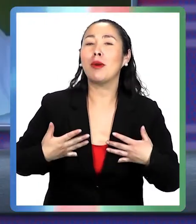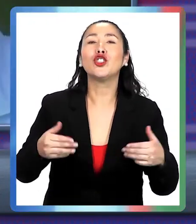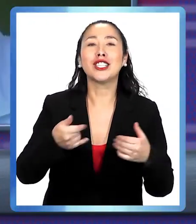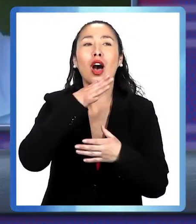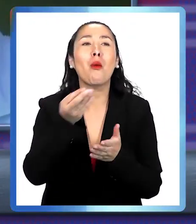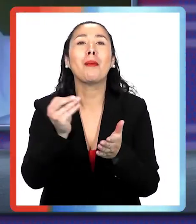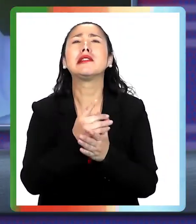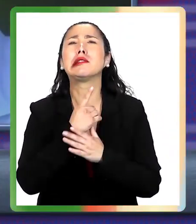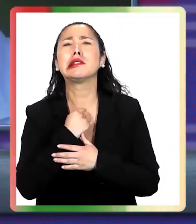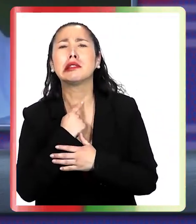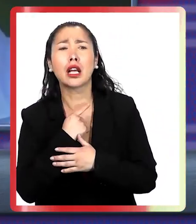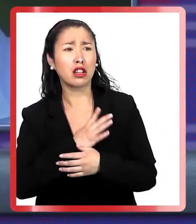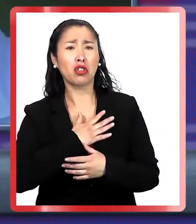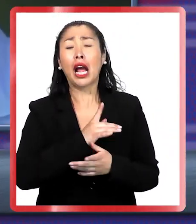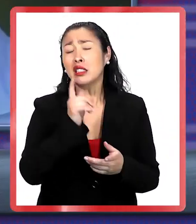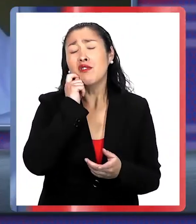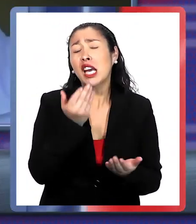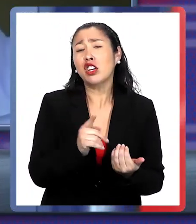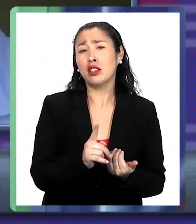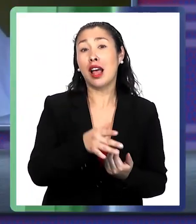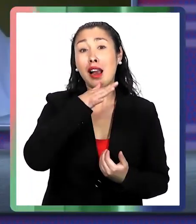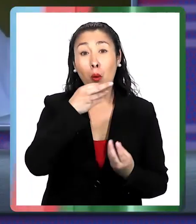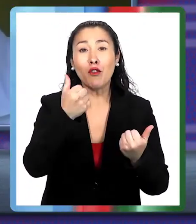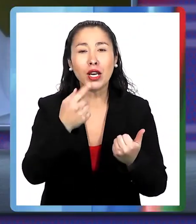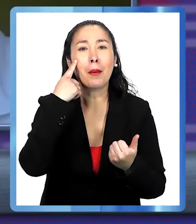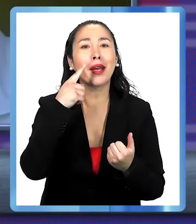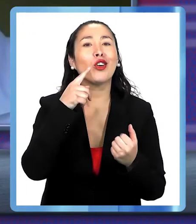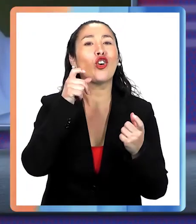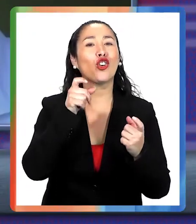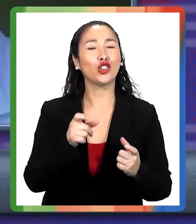cuánta agua necesitas. El agua es buena en su justa medida.